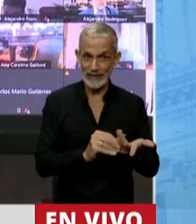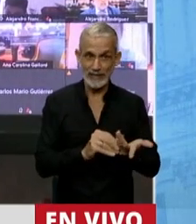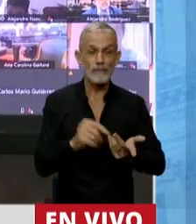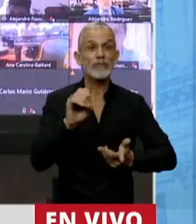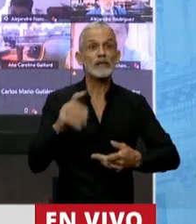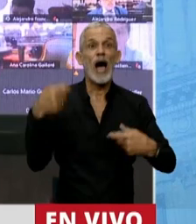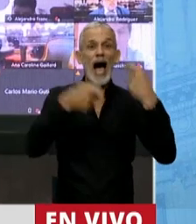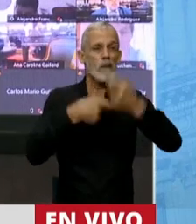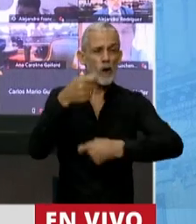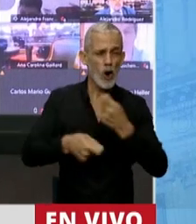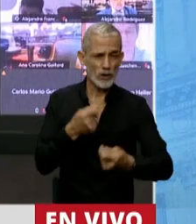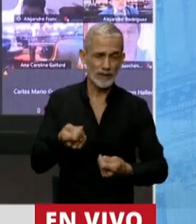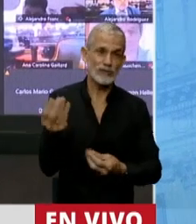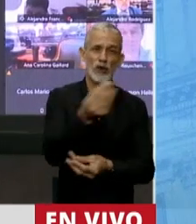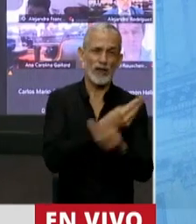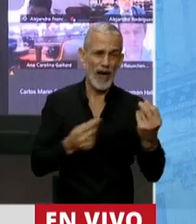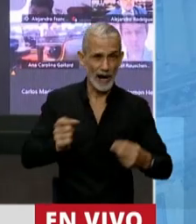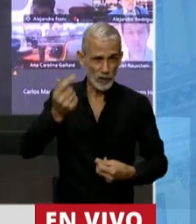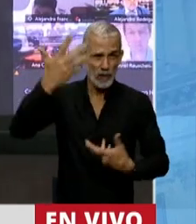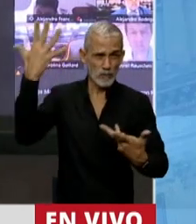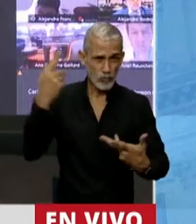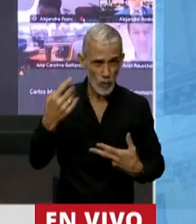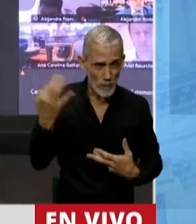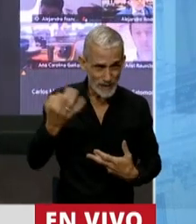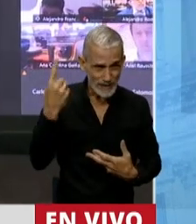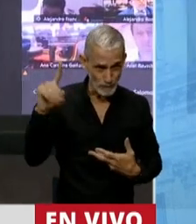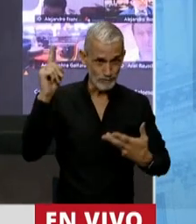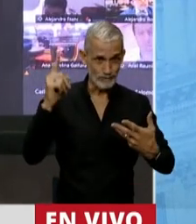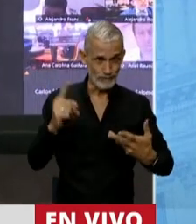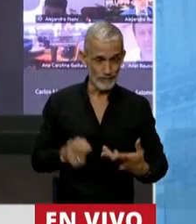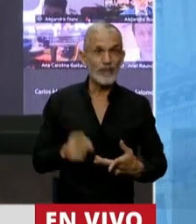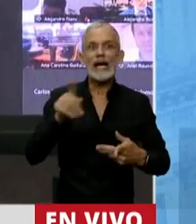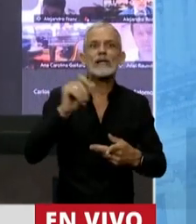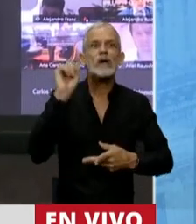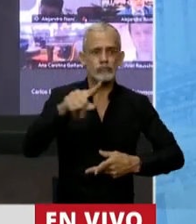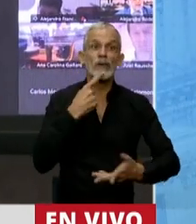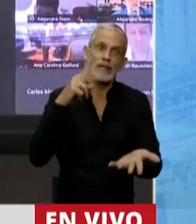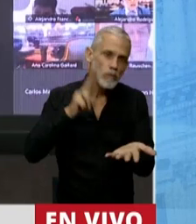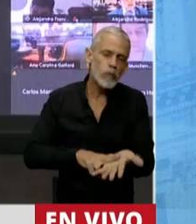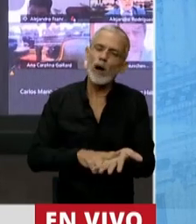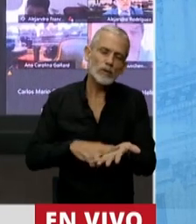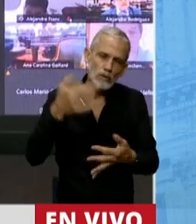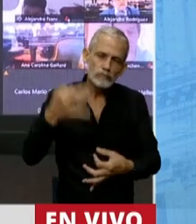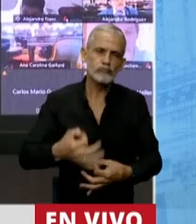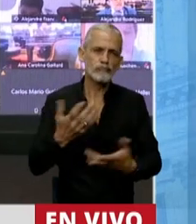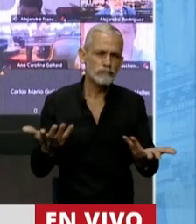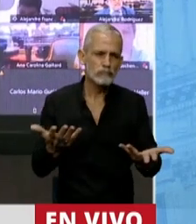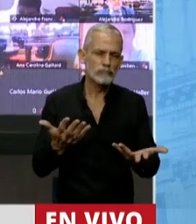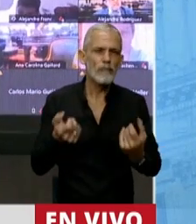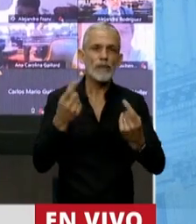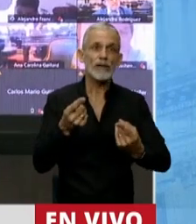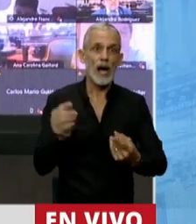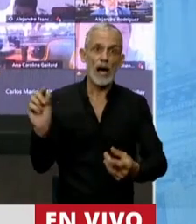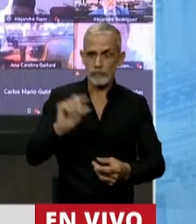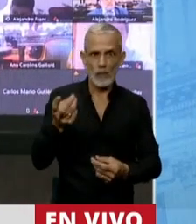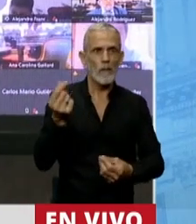denominado aporte solidario y extraordinario pertenece claramente al género de los impuestos, es una prestación en